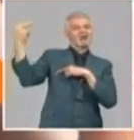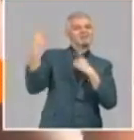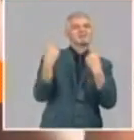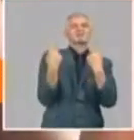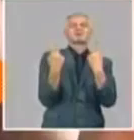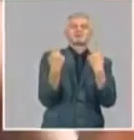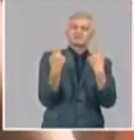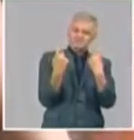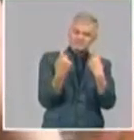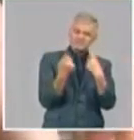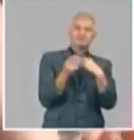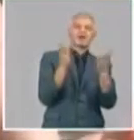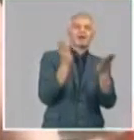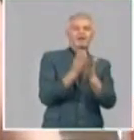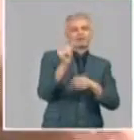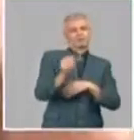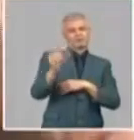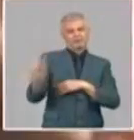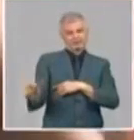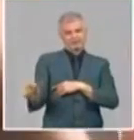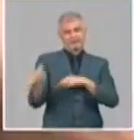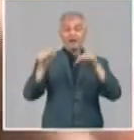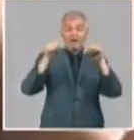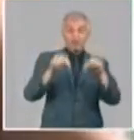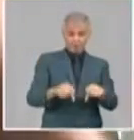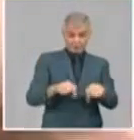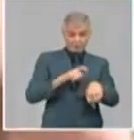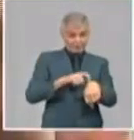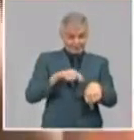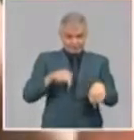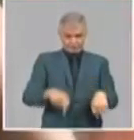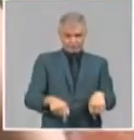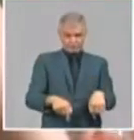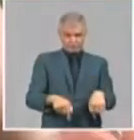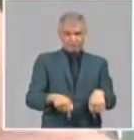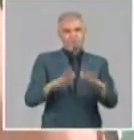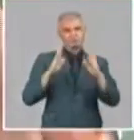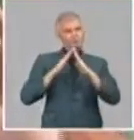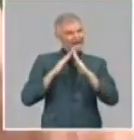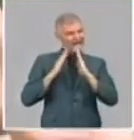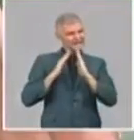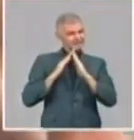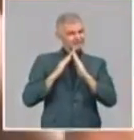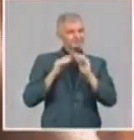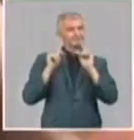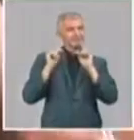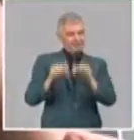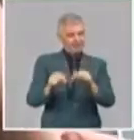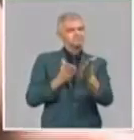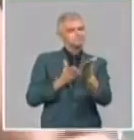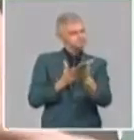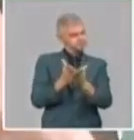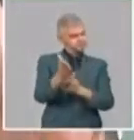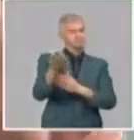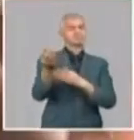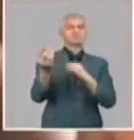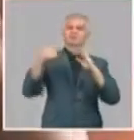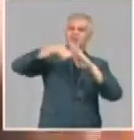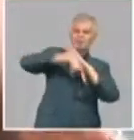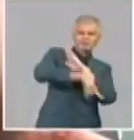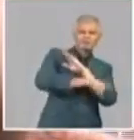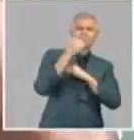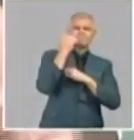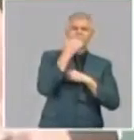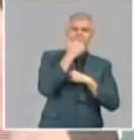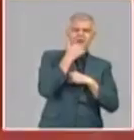se han ido desarrollando por el estudiante y que en este momento en que están en casa la idea es que la siga reforzando, que siga